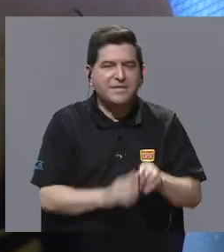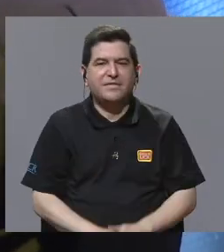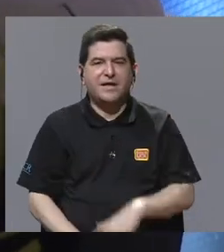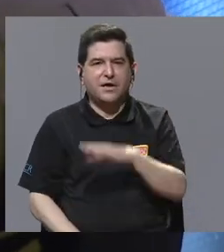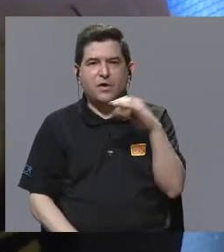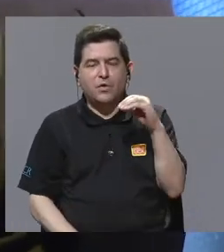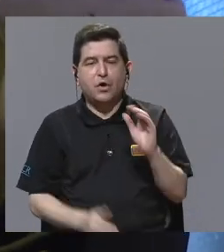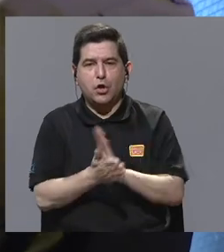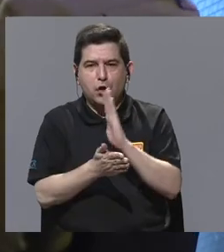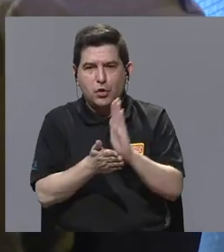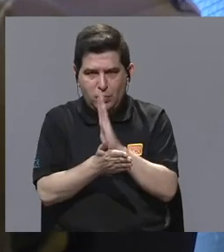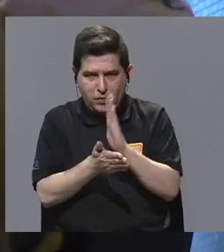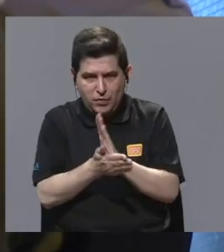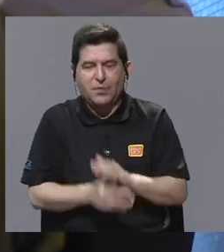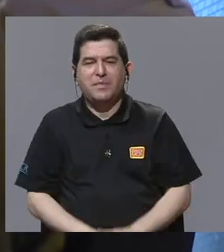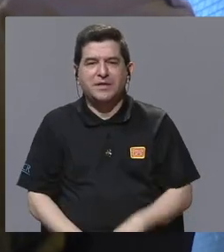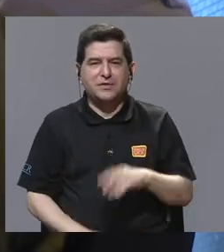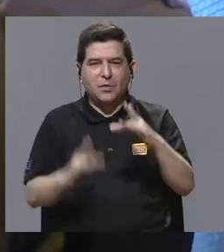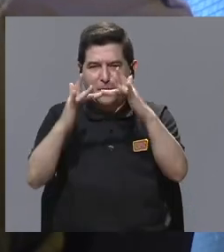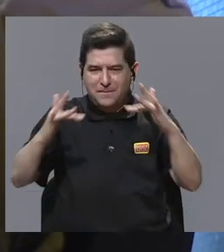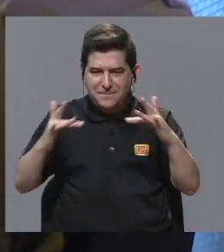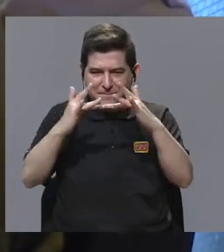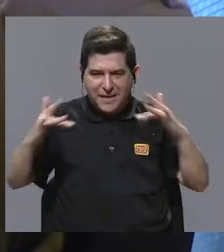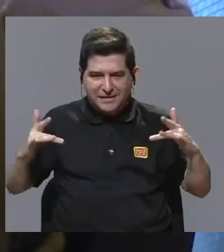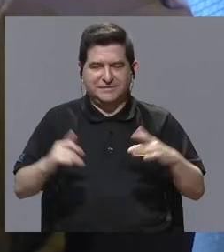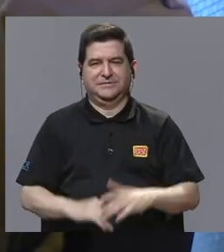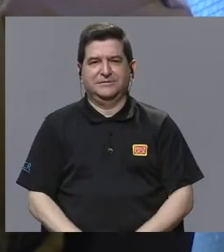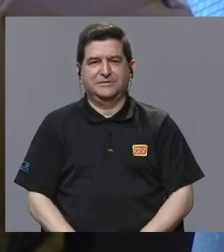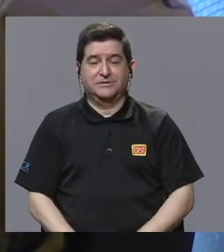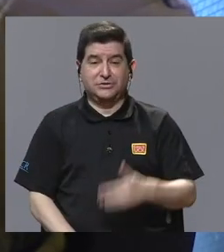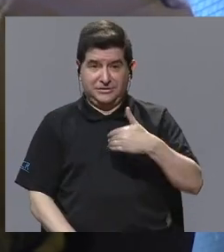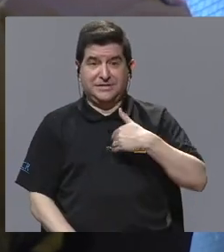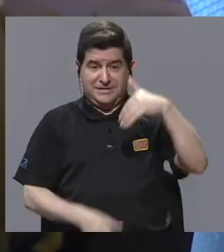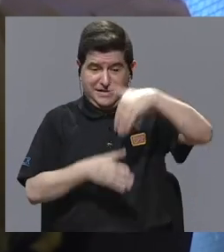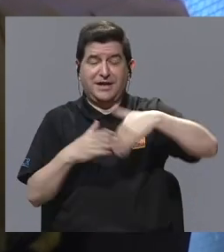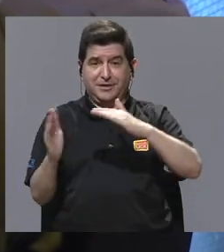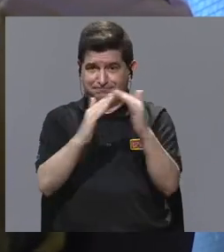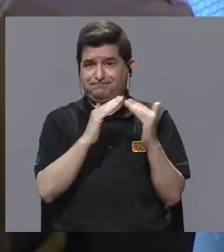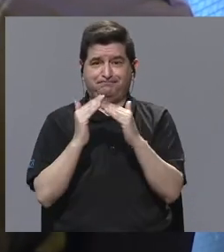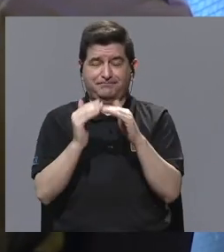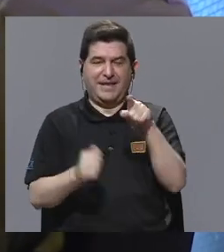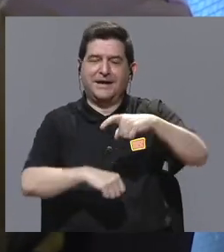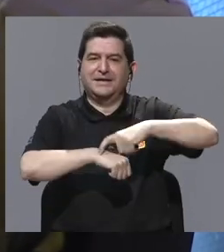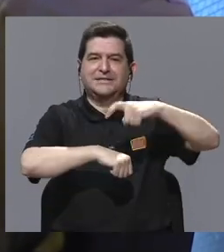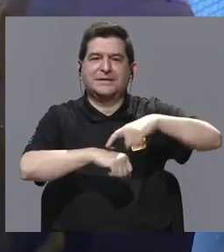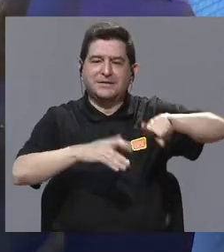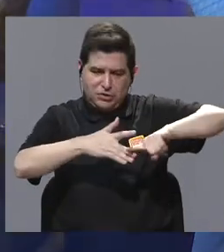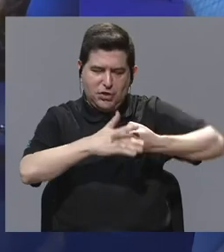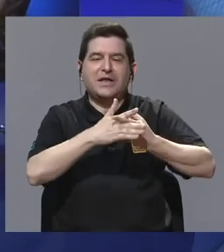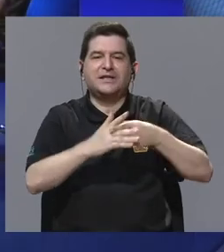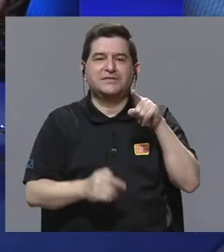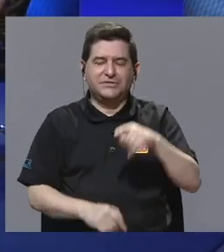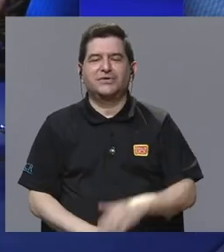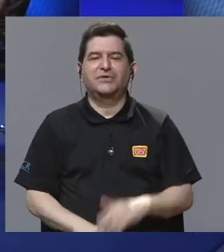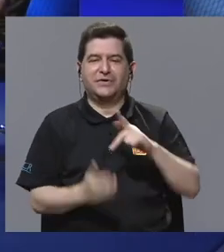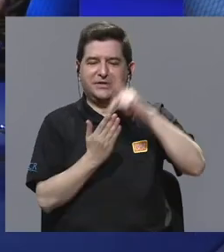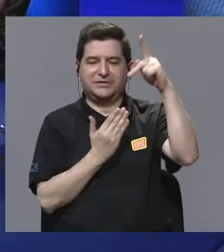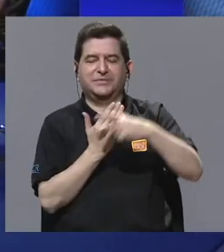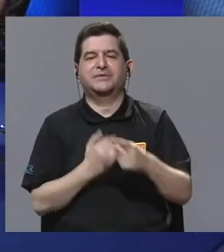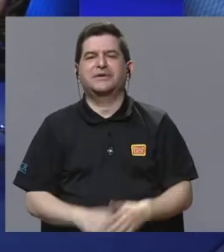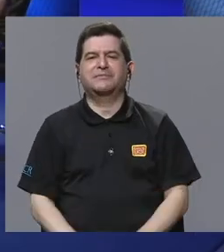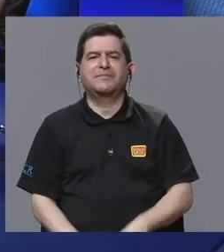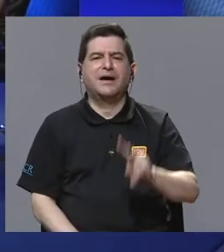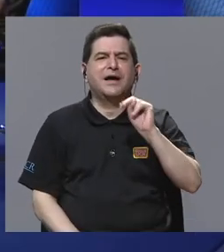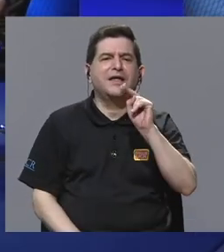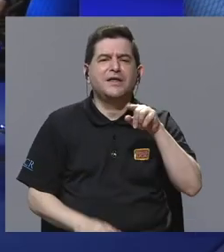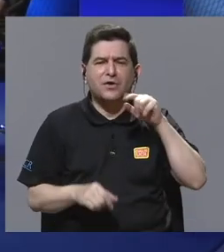llenando estos vacíos que evidentemente hay dentro de la población y ahí fue que nació la serie. Muy bien. Nicole, ¿cómo llegas a